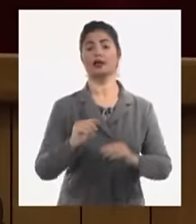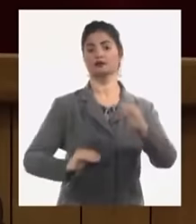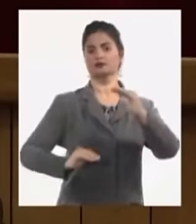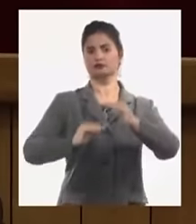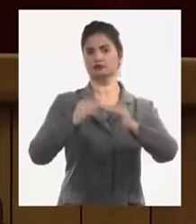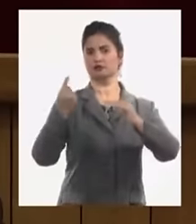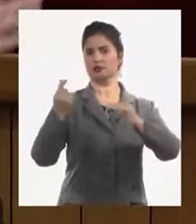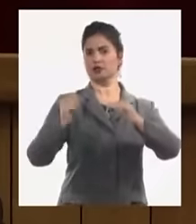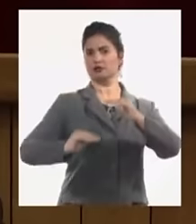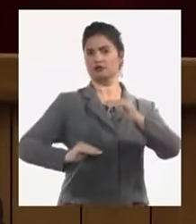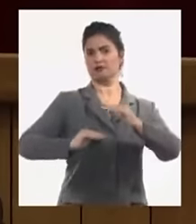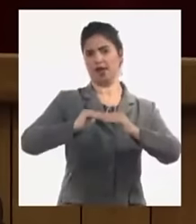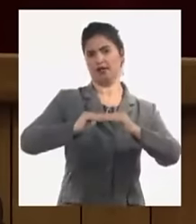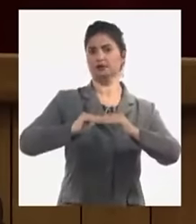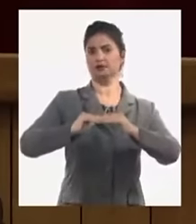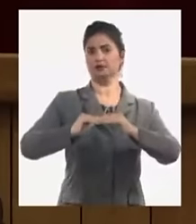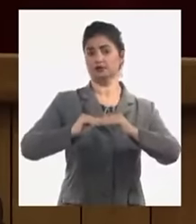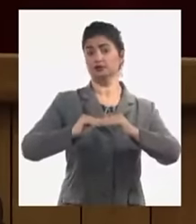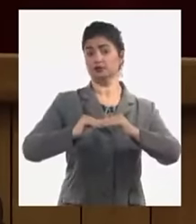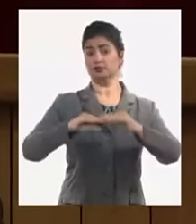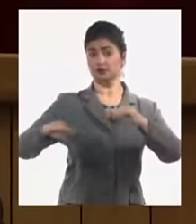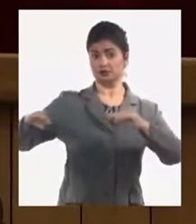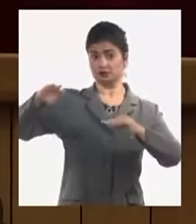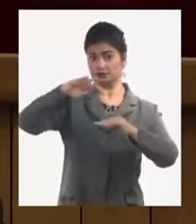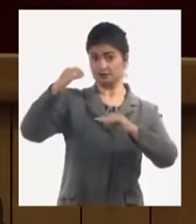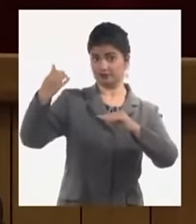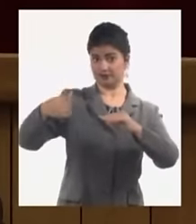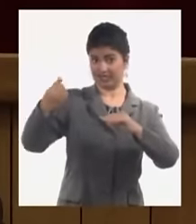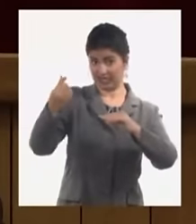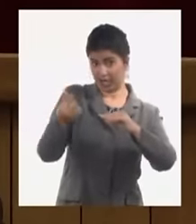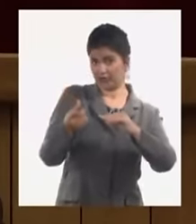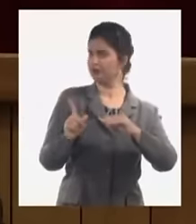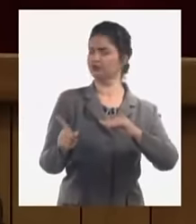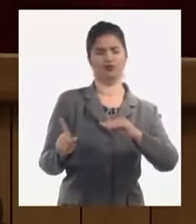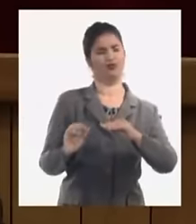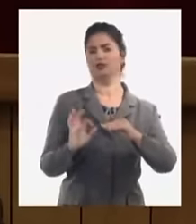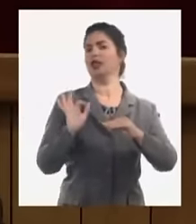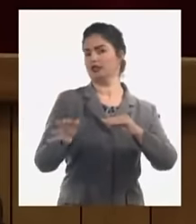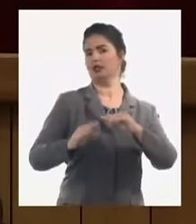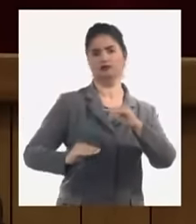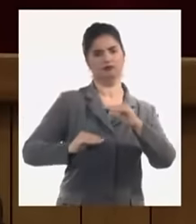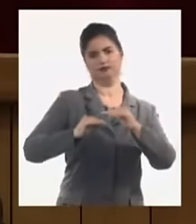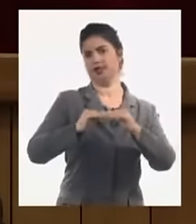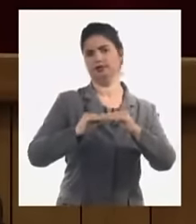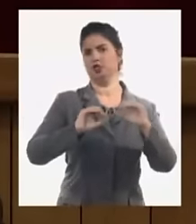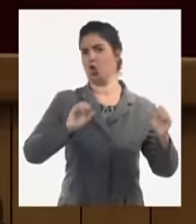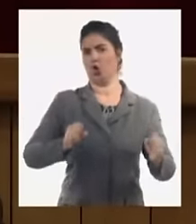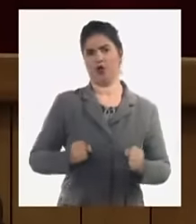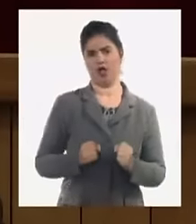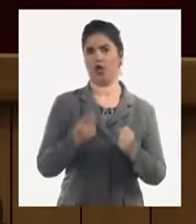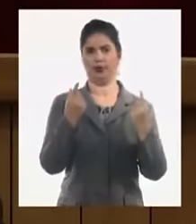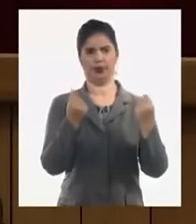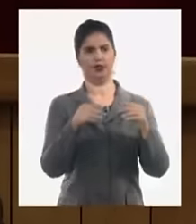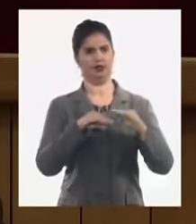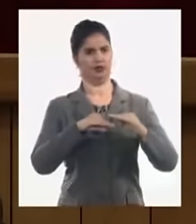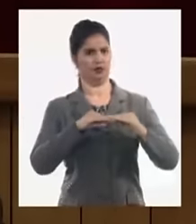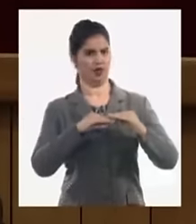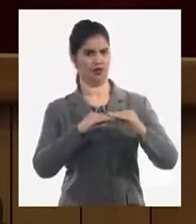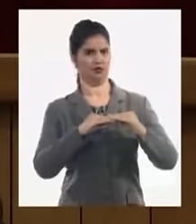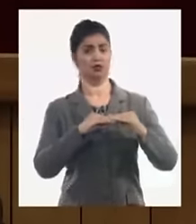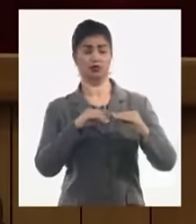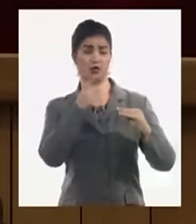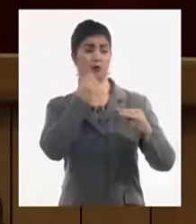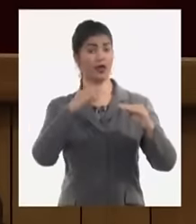son las reglas de juego y los límites a la hora de negociar con los diferentes actores económicos donde no se pongan en